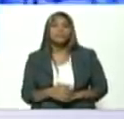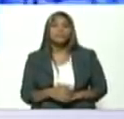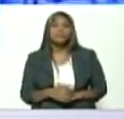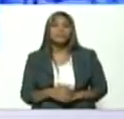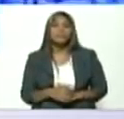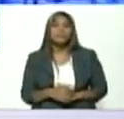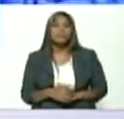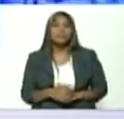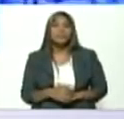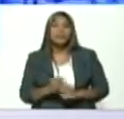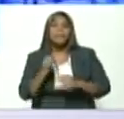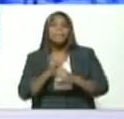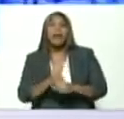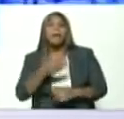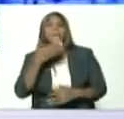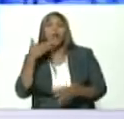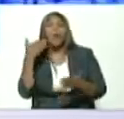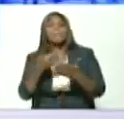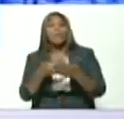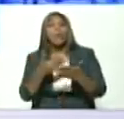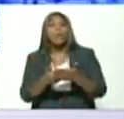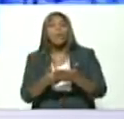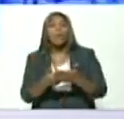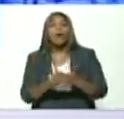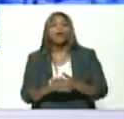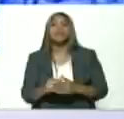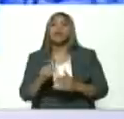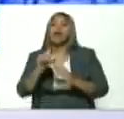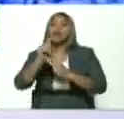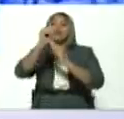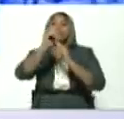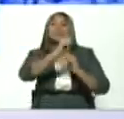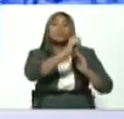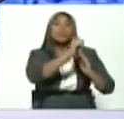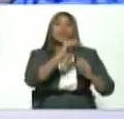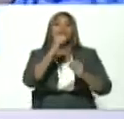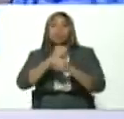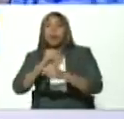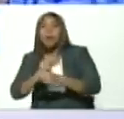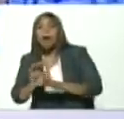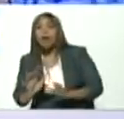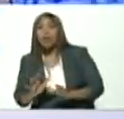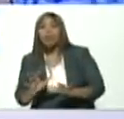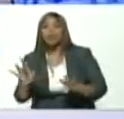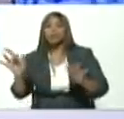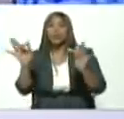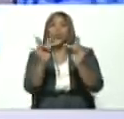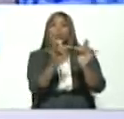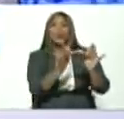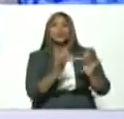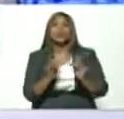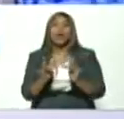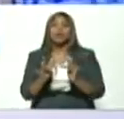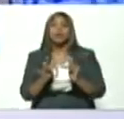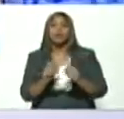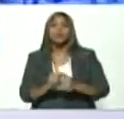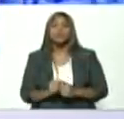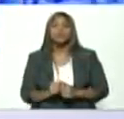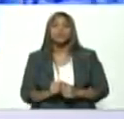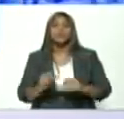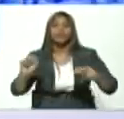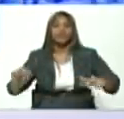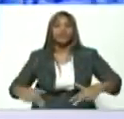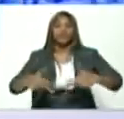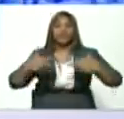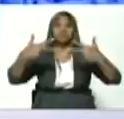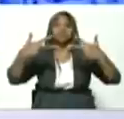los compañeros compañeras líderes y lideresas obreros que están conectados a través de esta